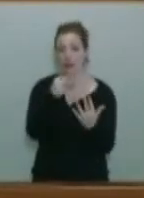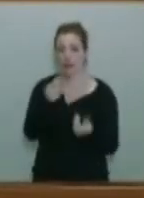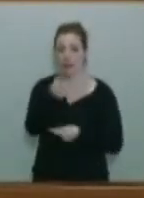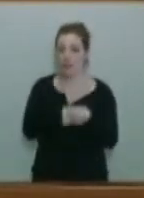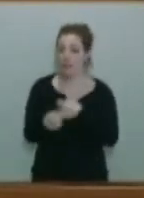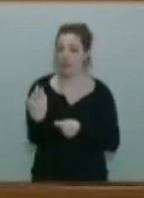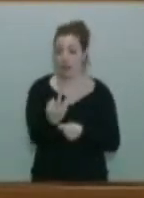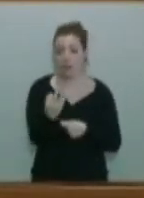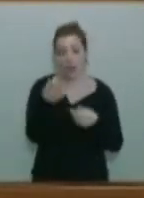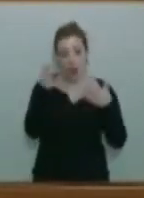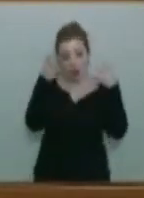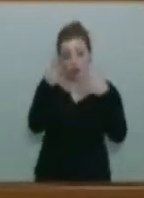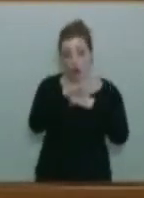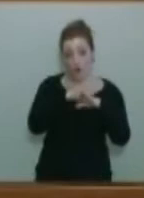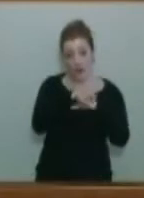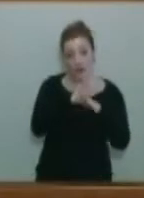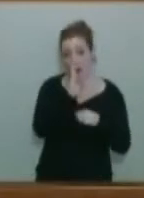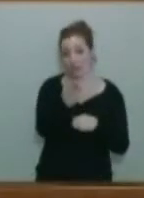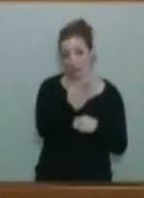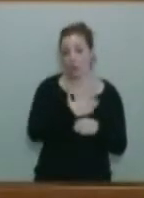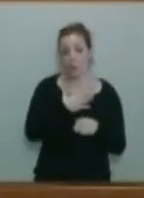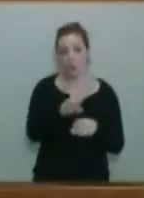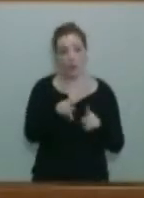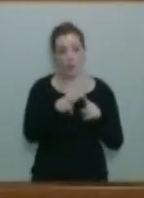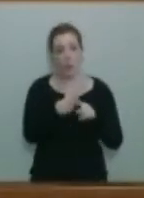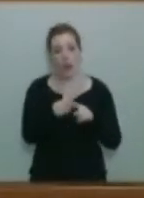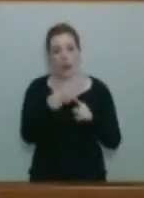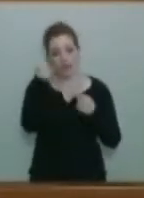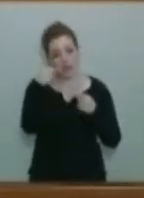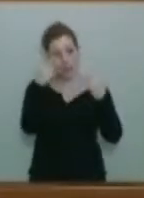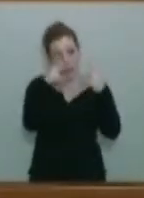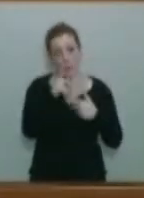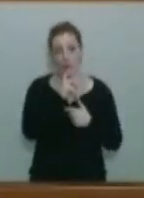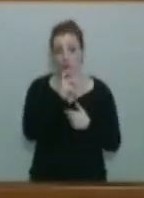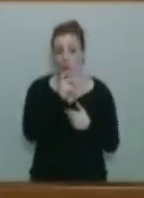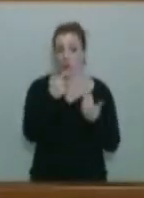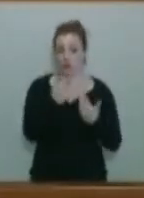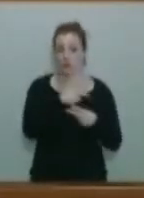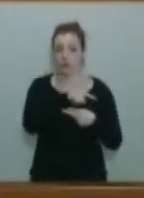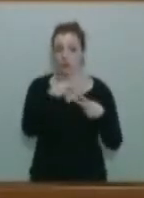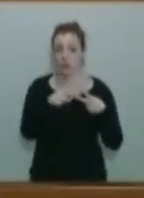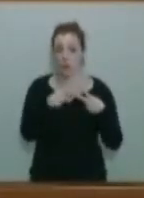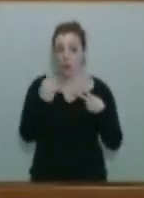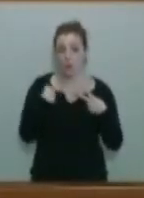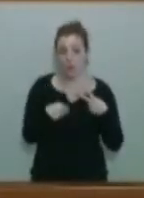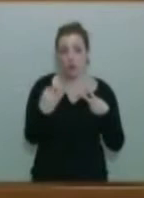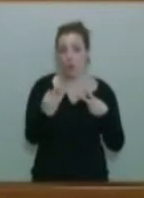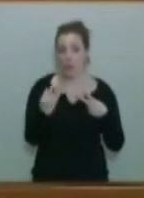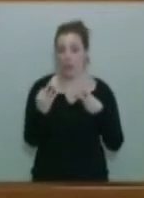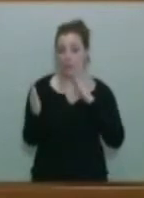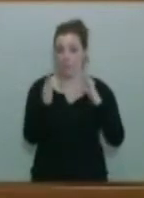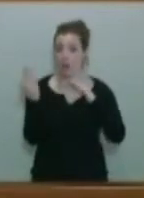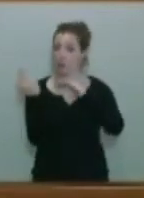Consejo de Gobierno venga obligado a rendir cuentas de las gestiones realizadas. En segundo lugar, el establecimiento de un plazo concreto y